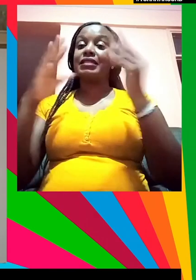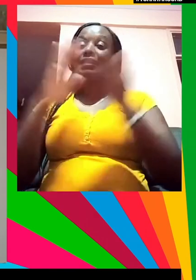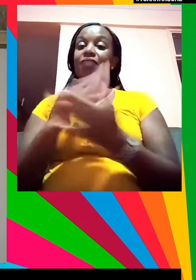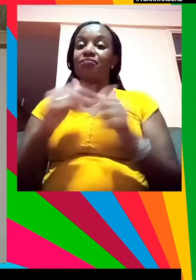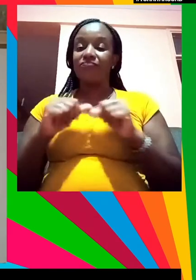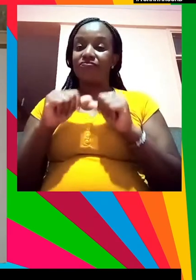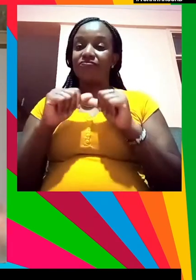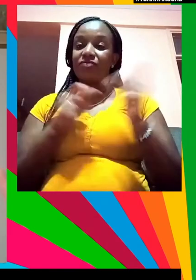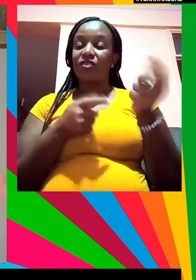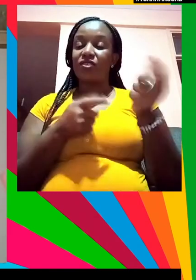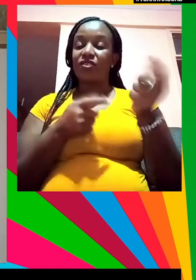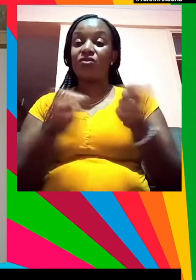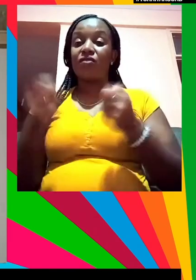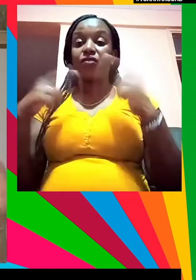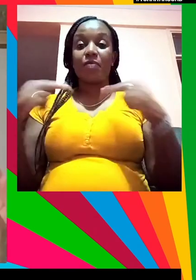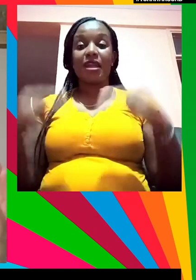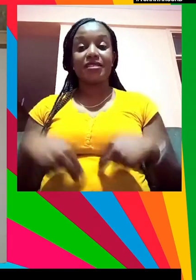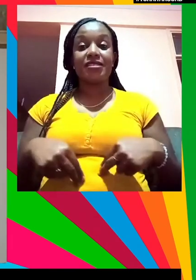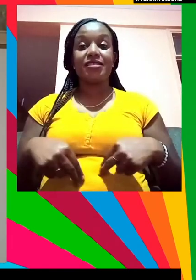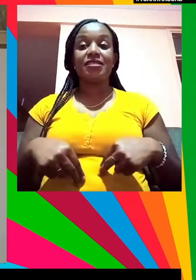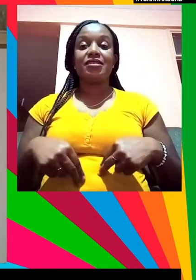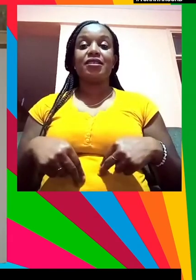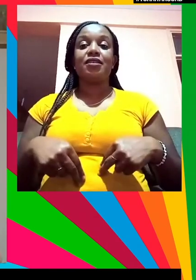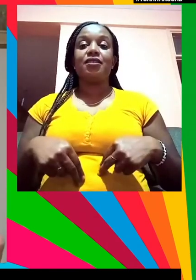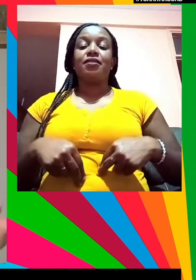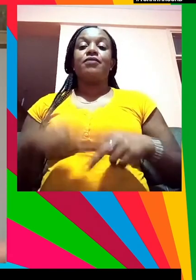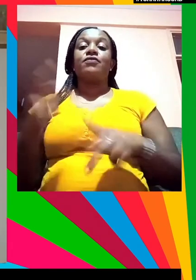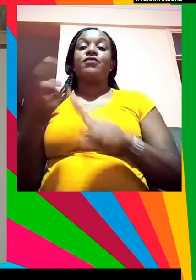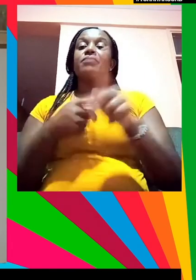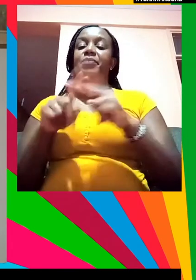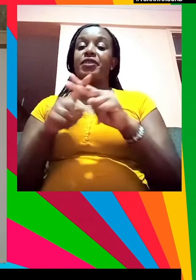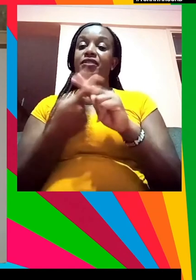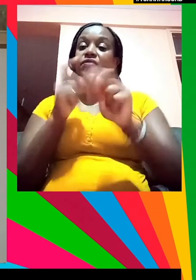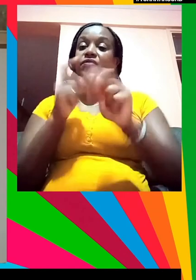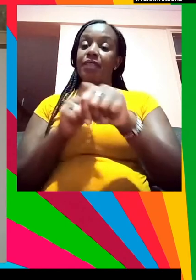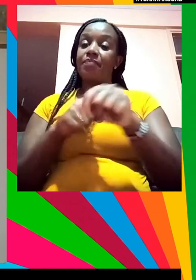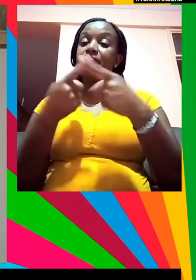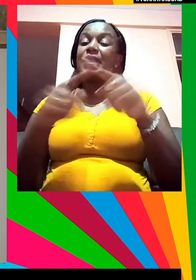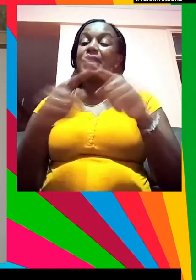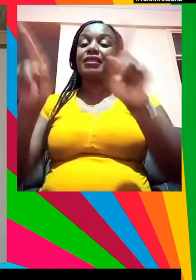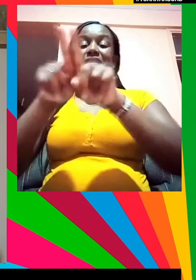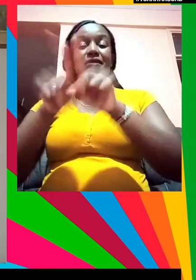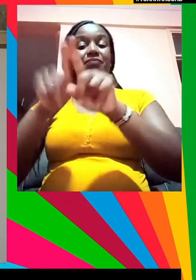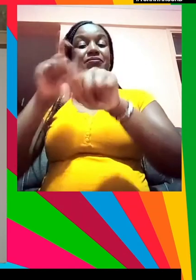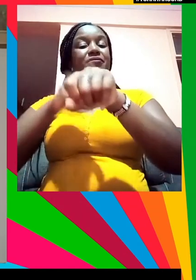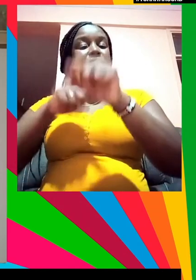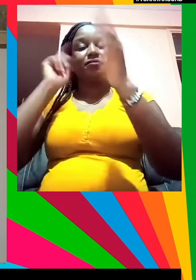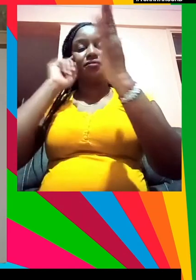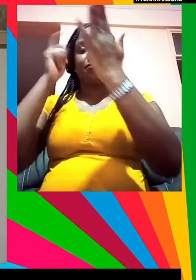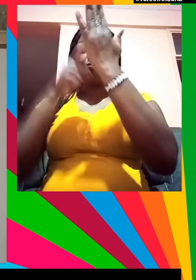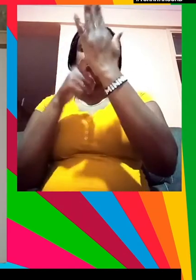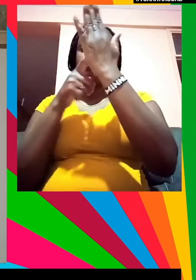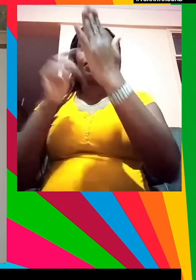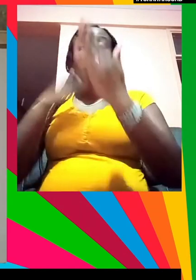parte de ese control que tiene la humanidad sobre la naturaleza pero al mismo tiempo también hemos de reconocer que nuestras acciones